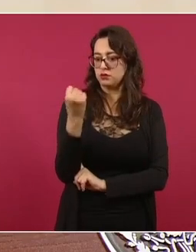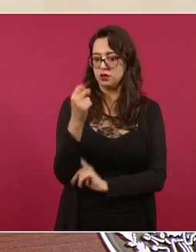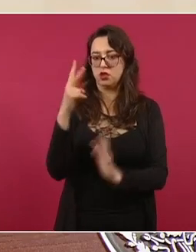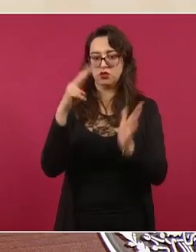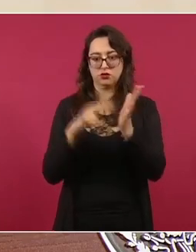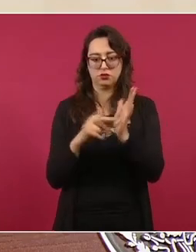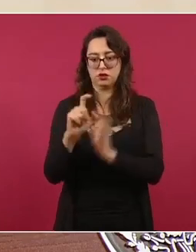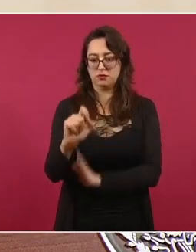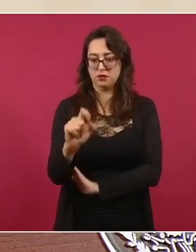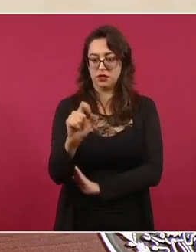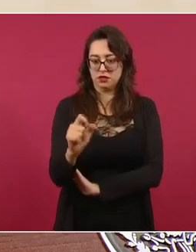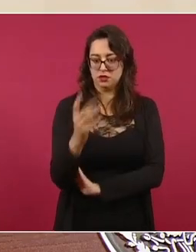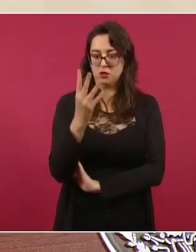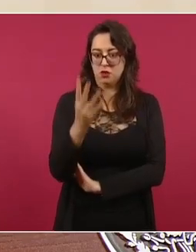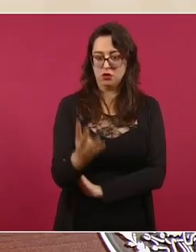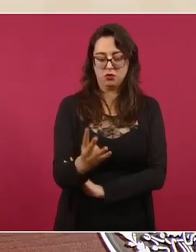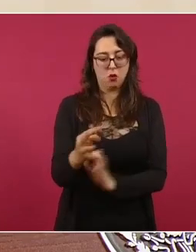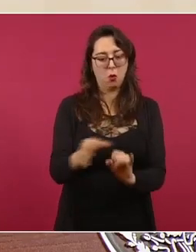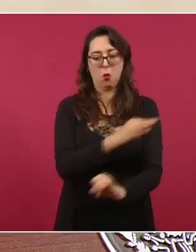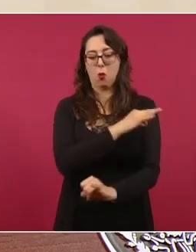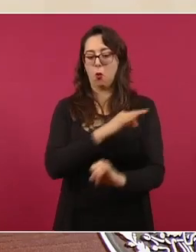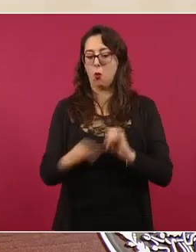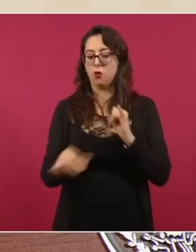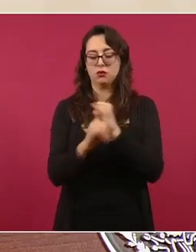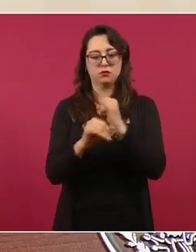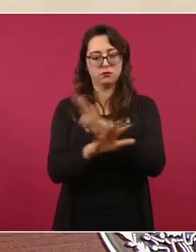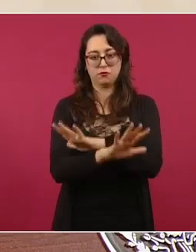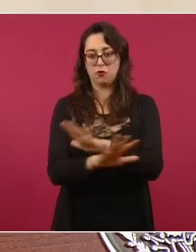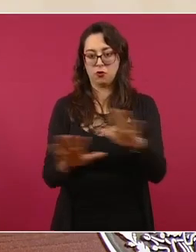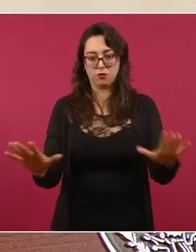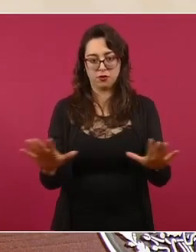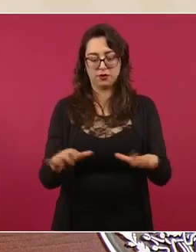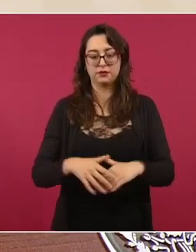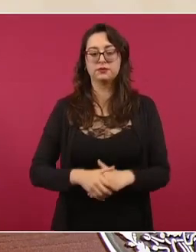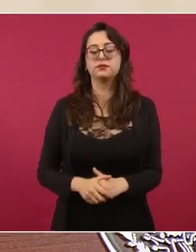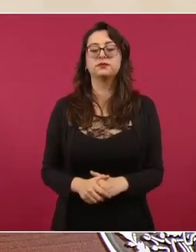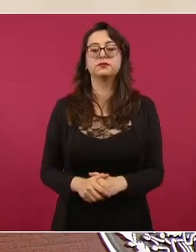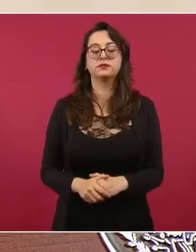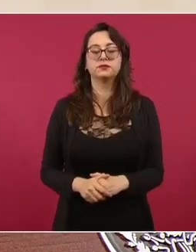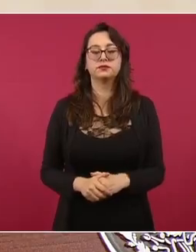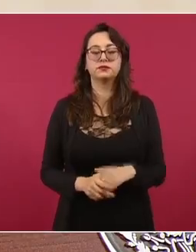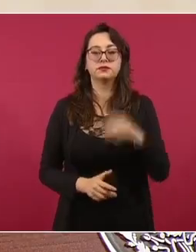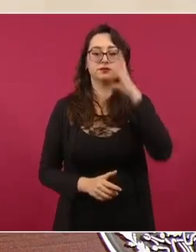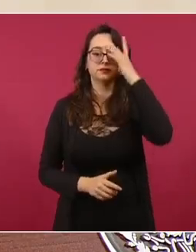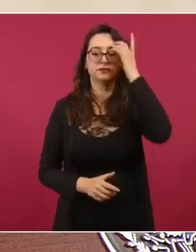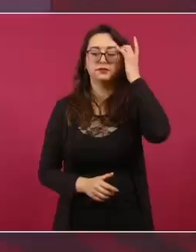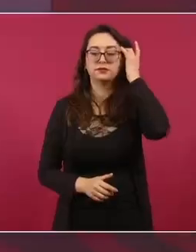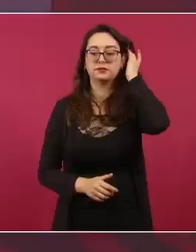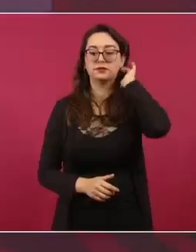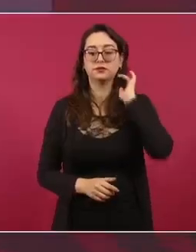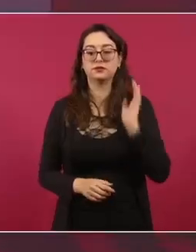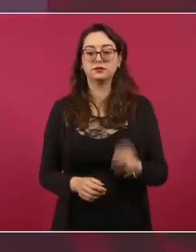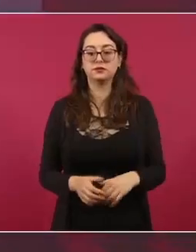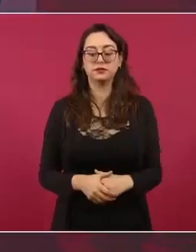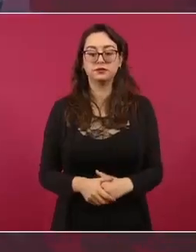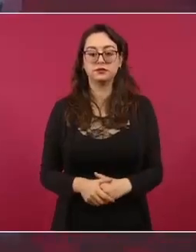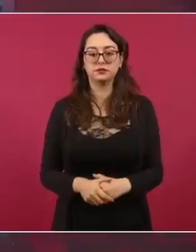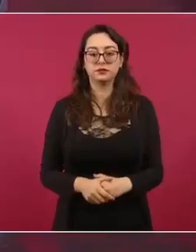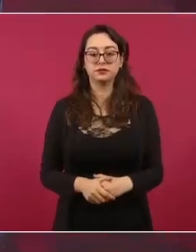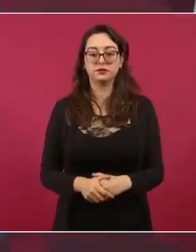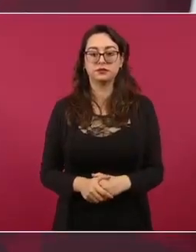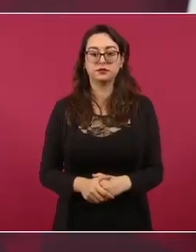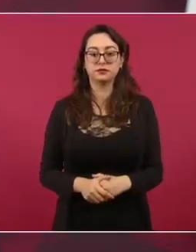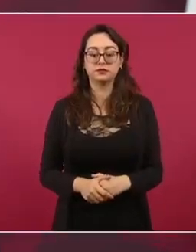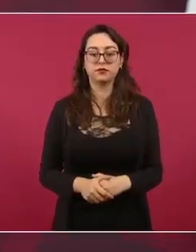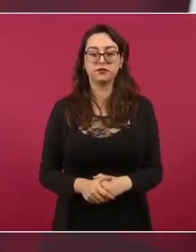Antes de terminar mi mandato, para entonces ya van a